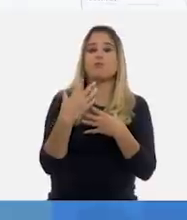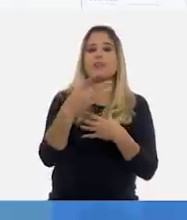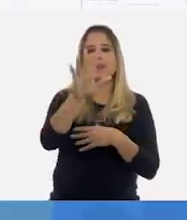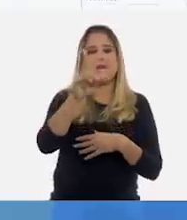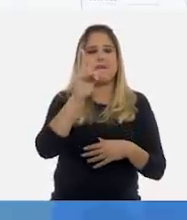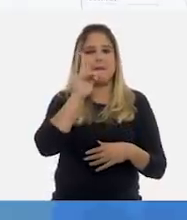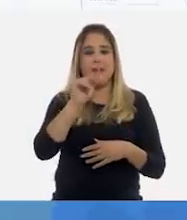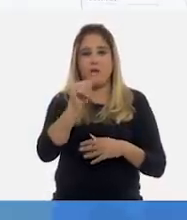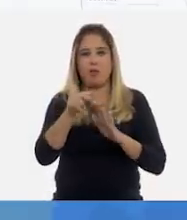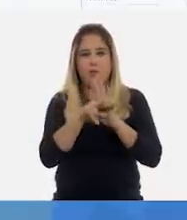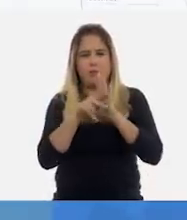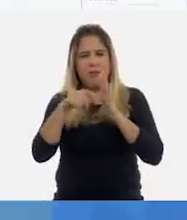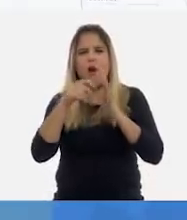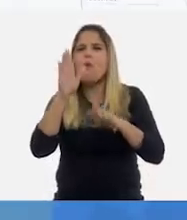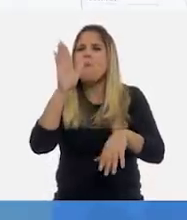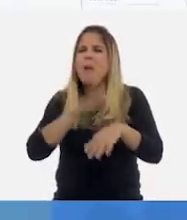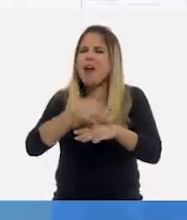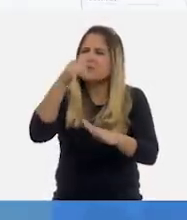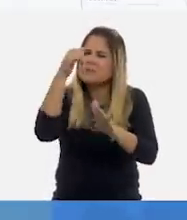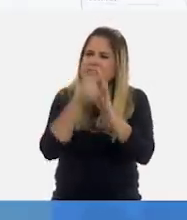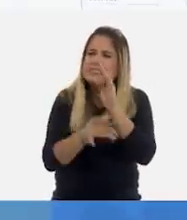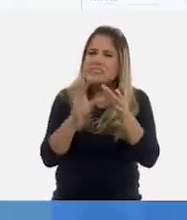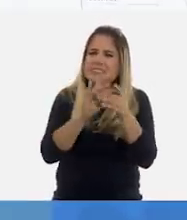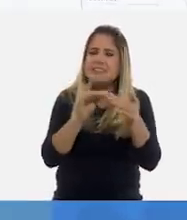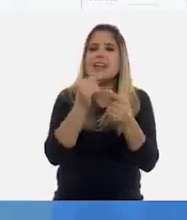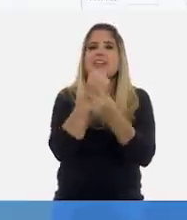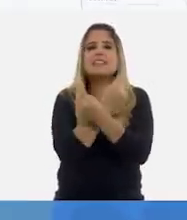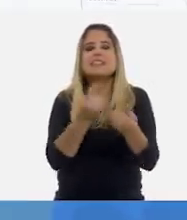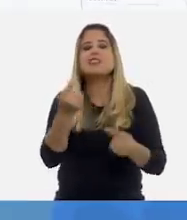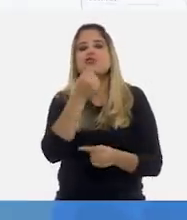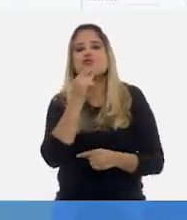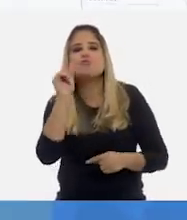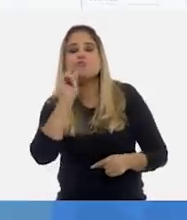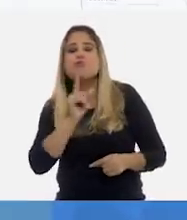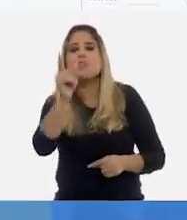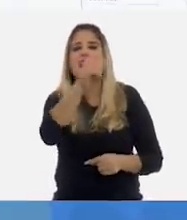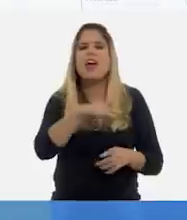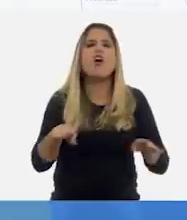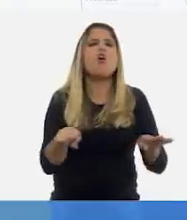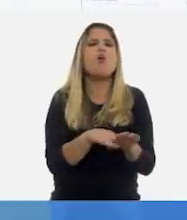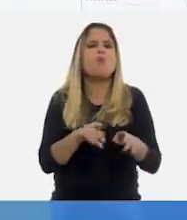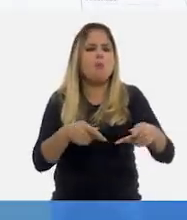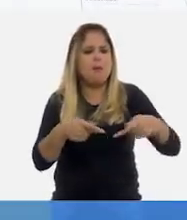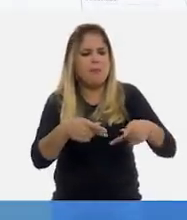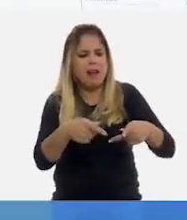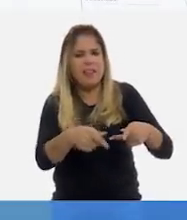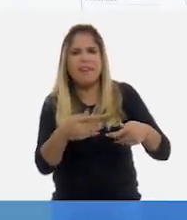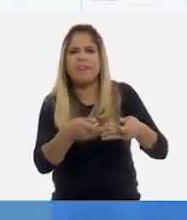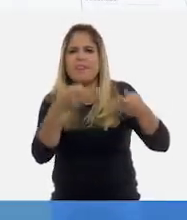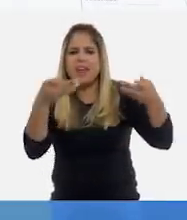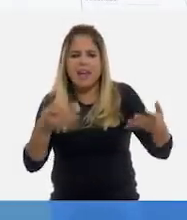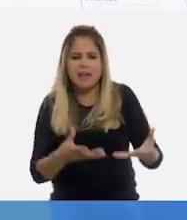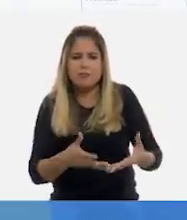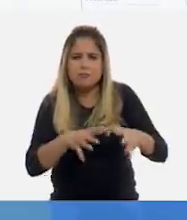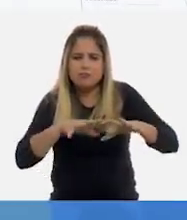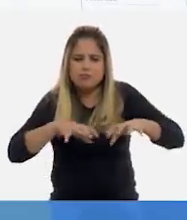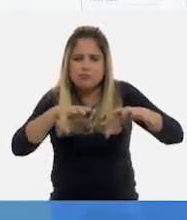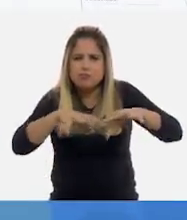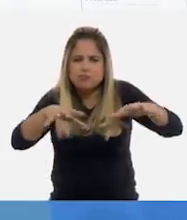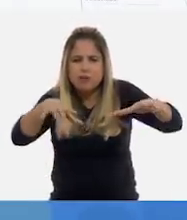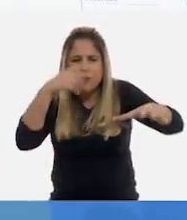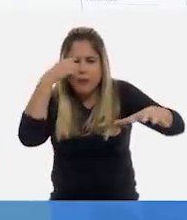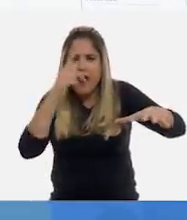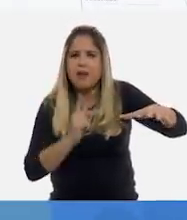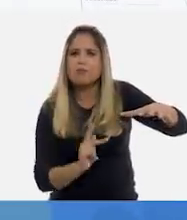video, Juan Carlos, por favor, a todos los niños y a las niñas en casa sobre la preparación del suelo para la siembra. Muy bien.